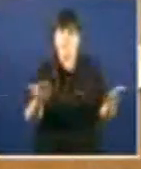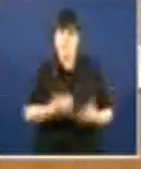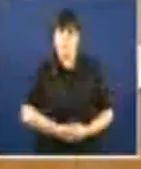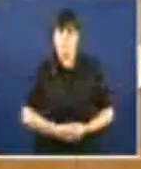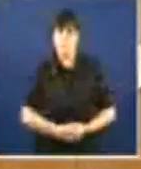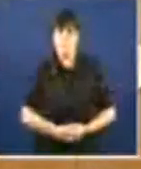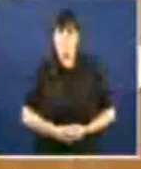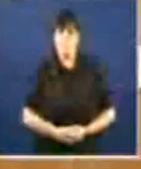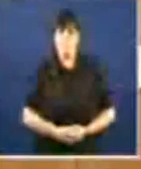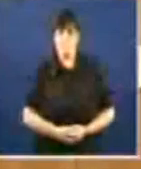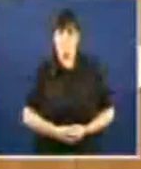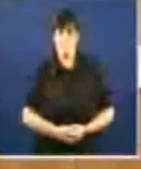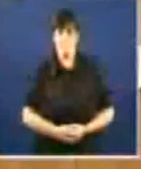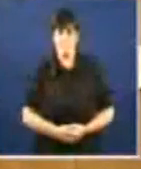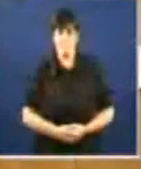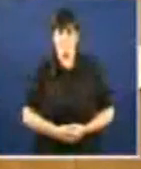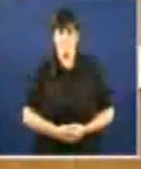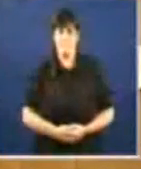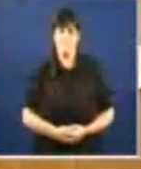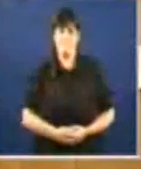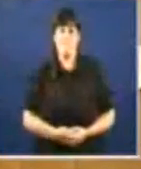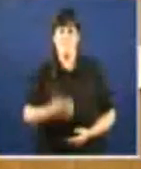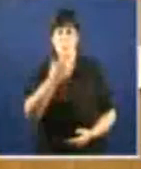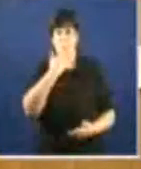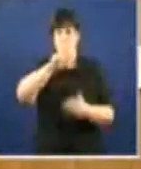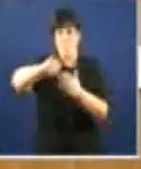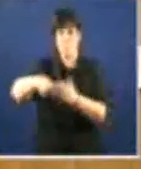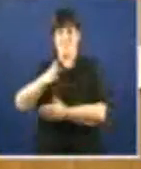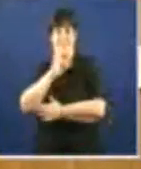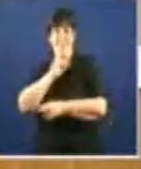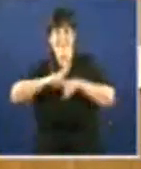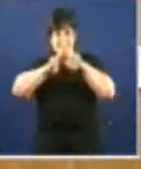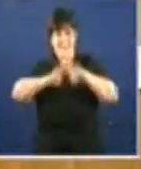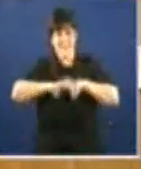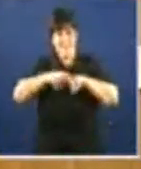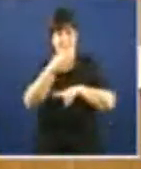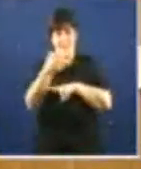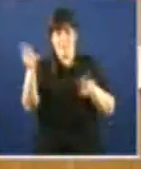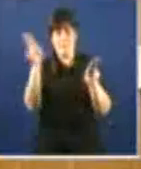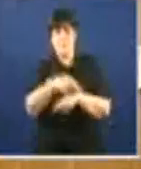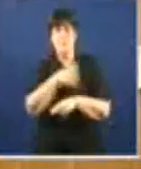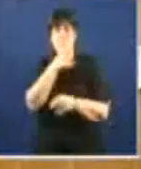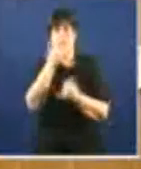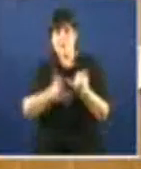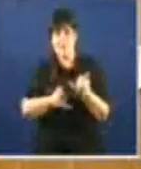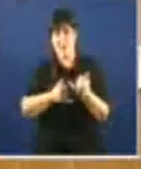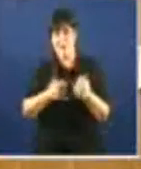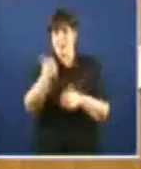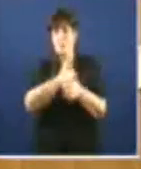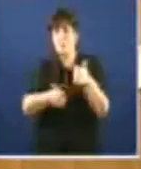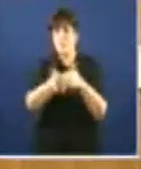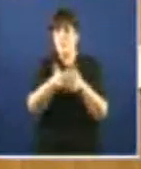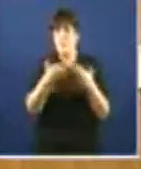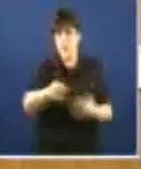é que se revise e que se extinga este contrato, porque é lesivo para o interés público, e que se dedique a